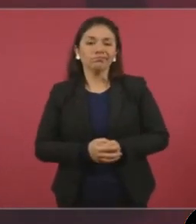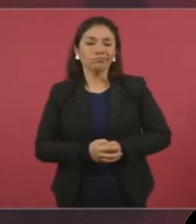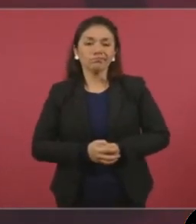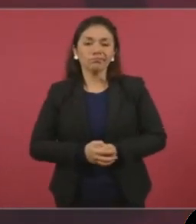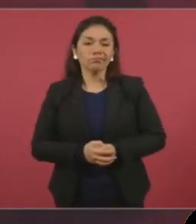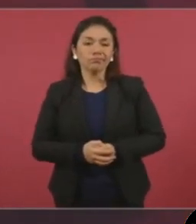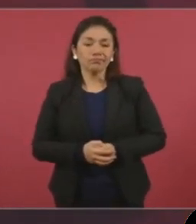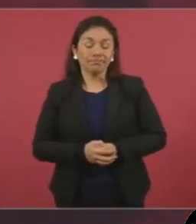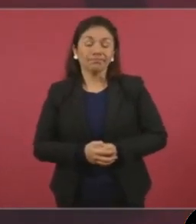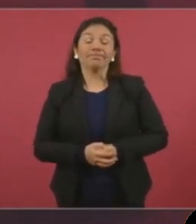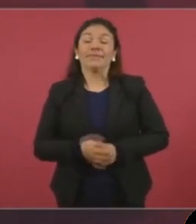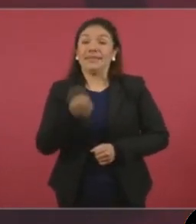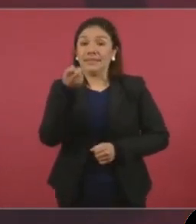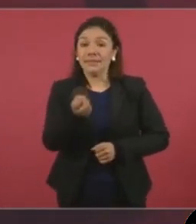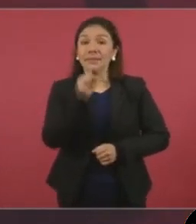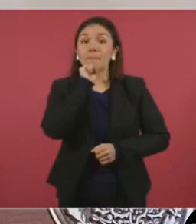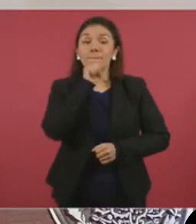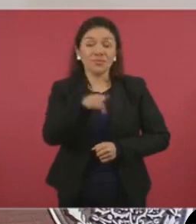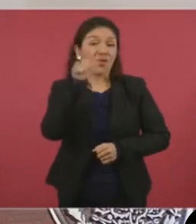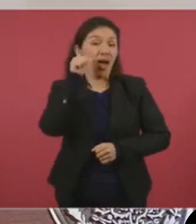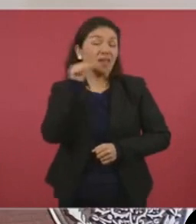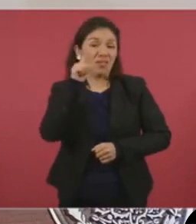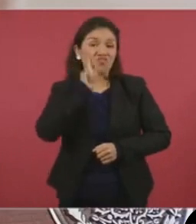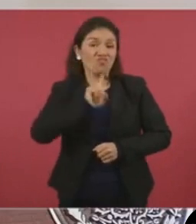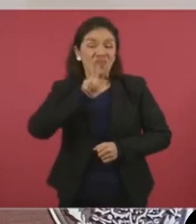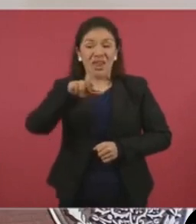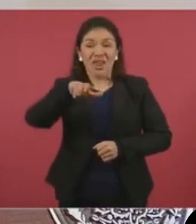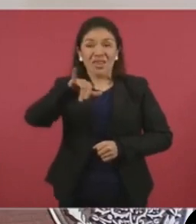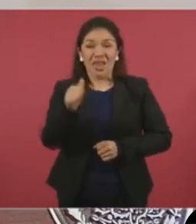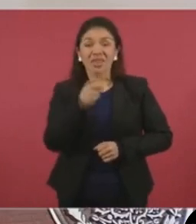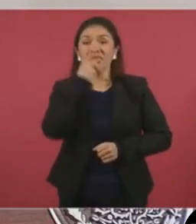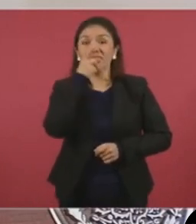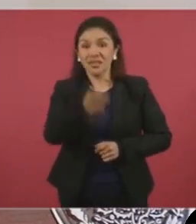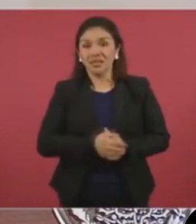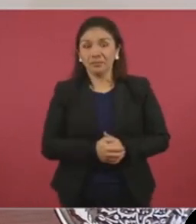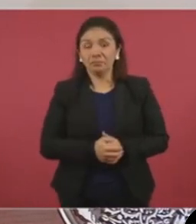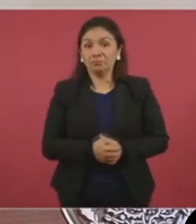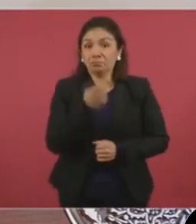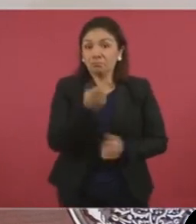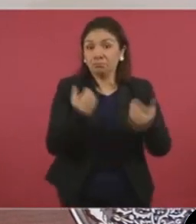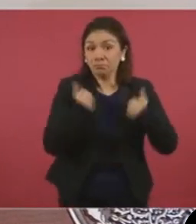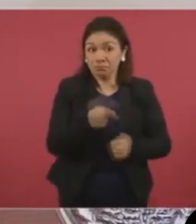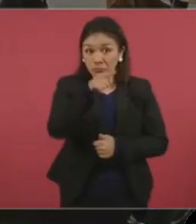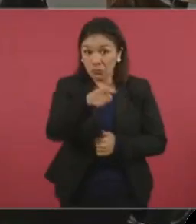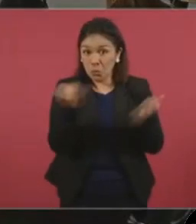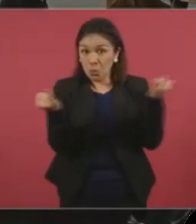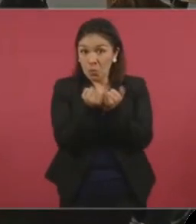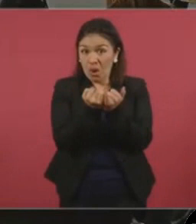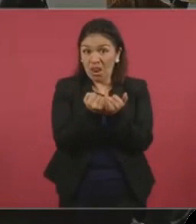Y eso lo mencionó. Lenia, ¿qué significa que ella no va a cobrar eso?